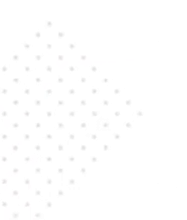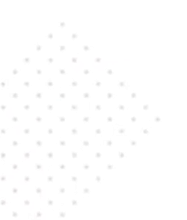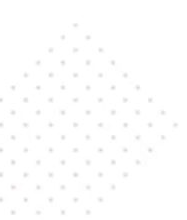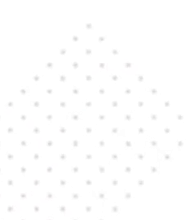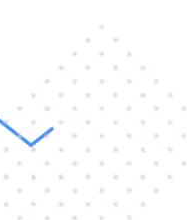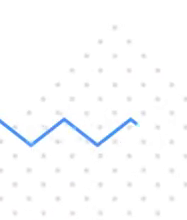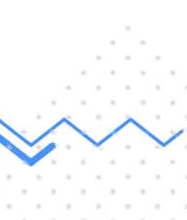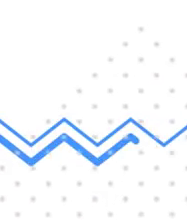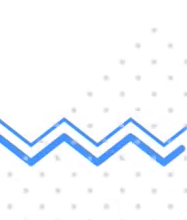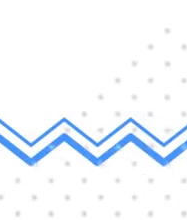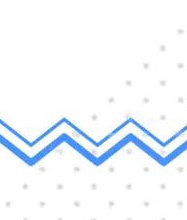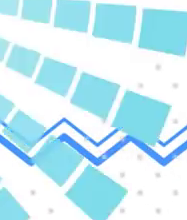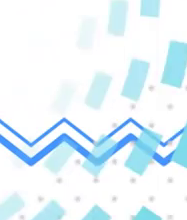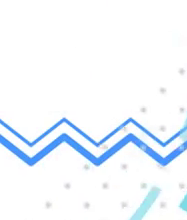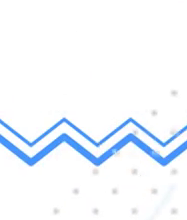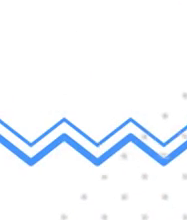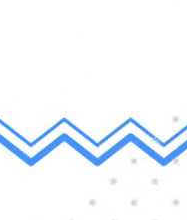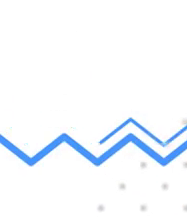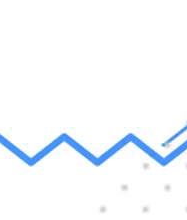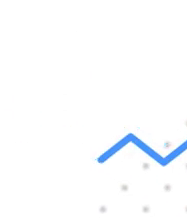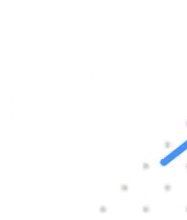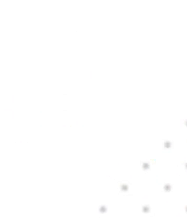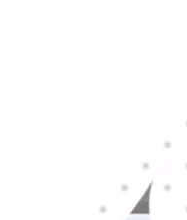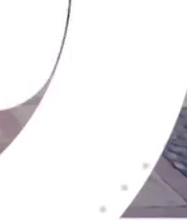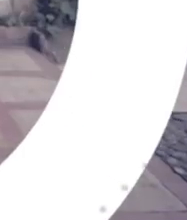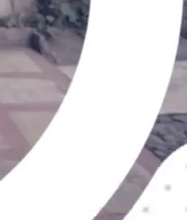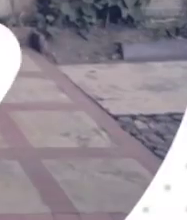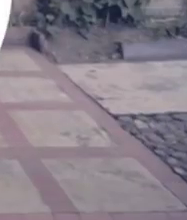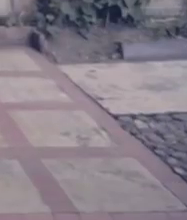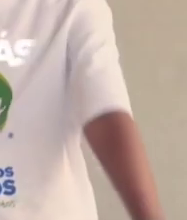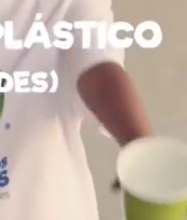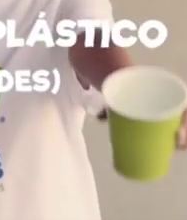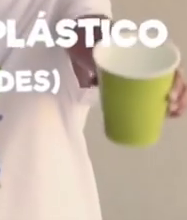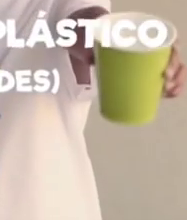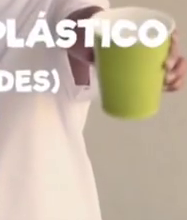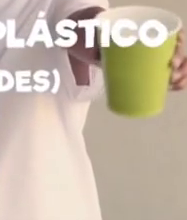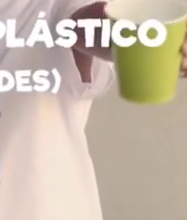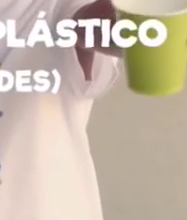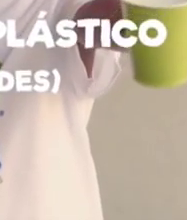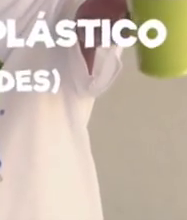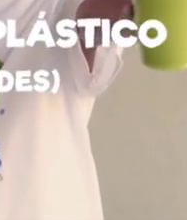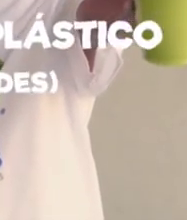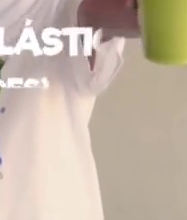¡Gracias! ¡Gracias! ¡Gracias! ¡Gracias!